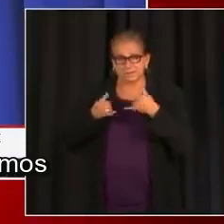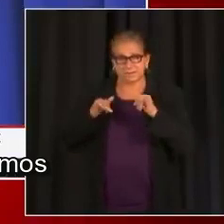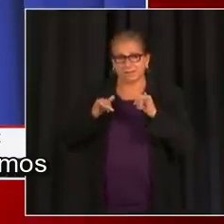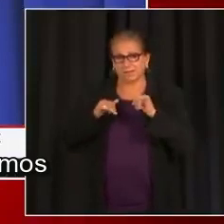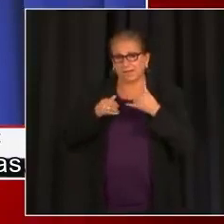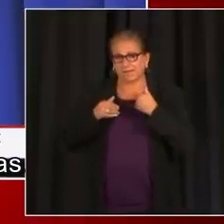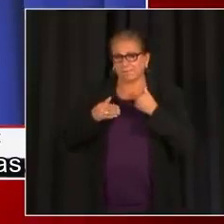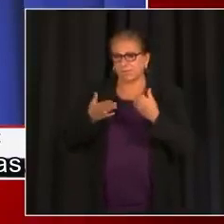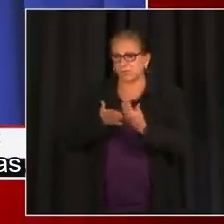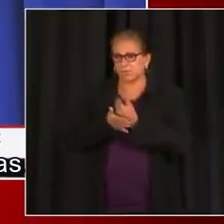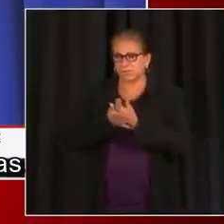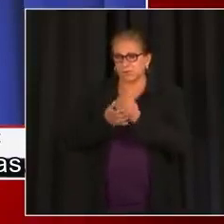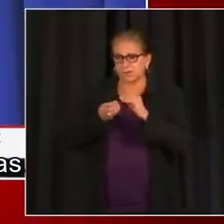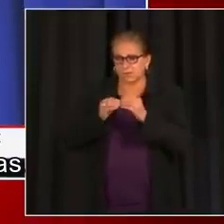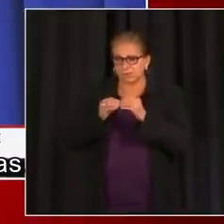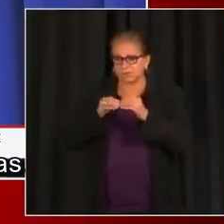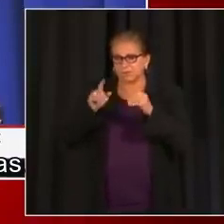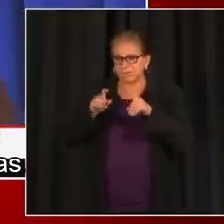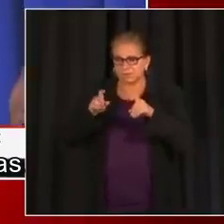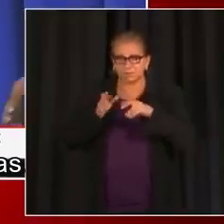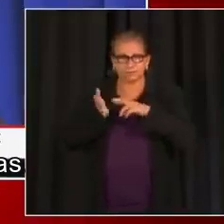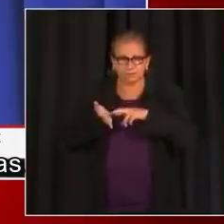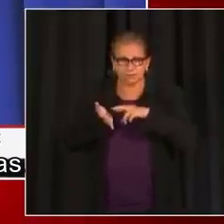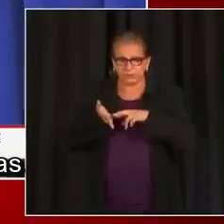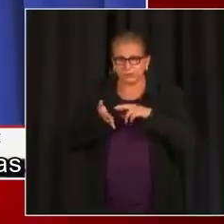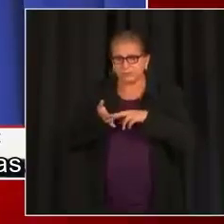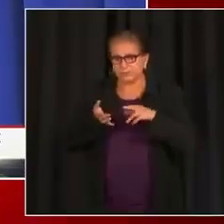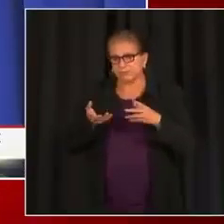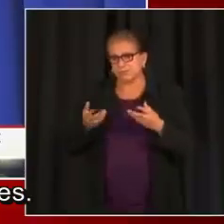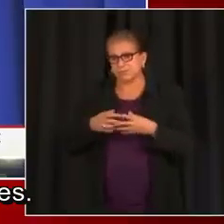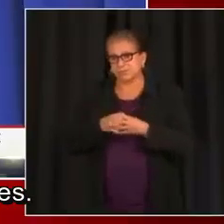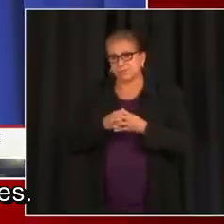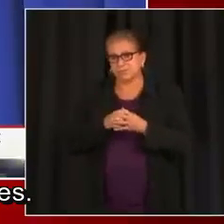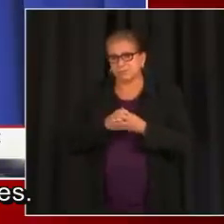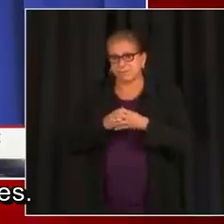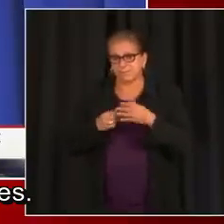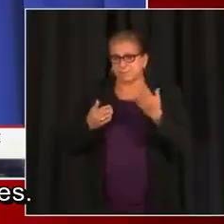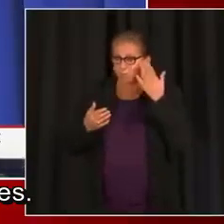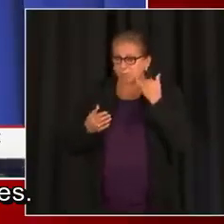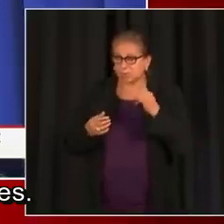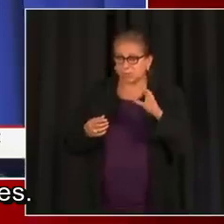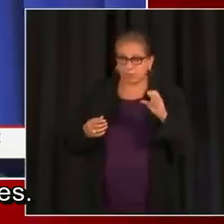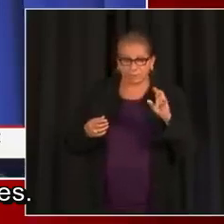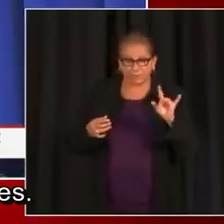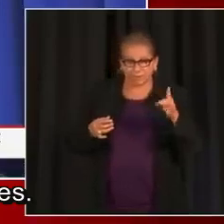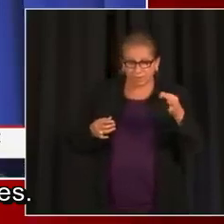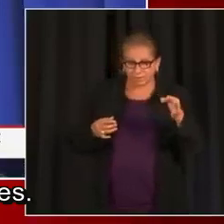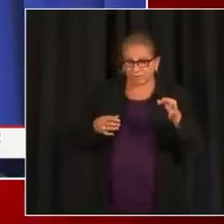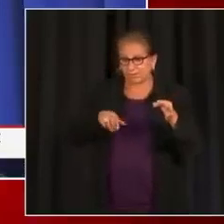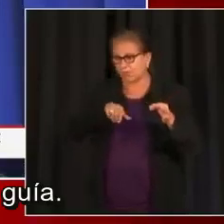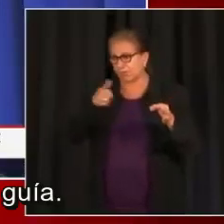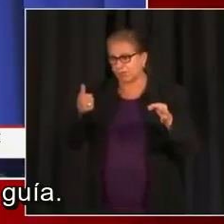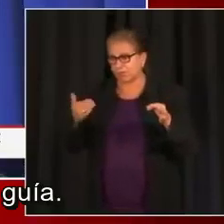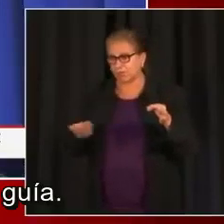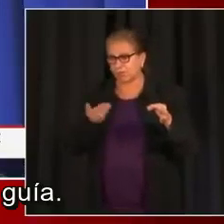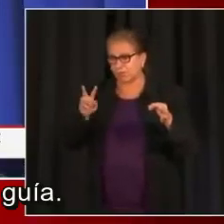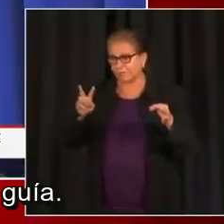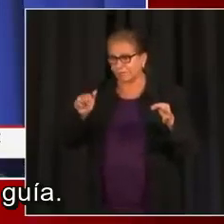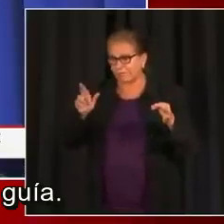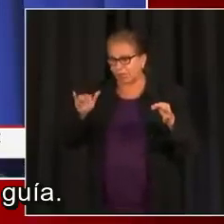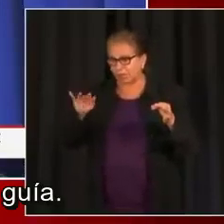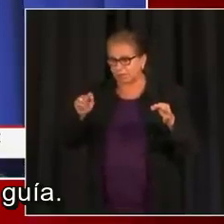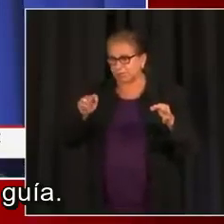pasamos por un proceso para consolidar todas las guías que teníamos para distintos sectores, distintos lugares. Y ahora,